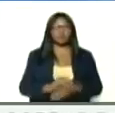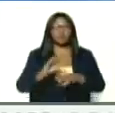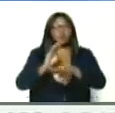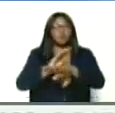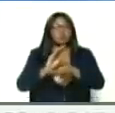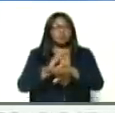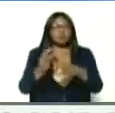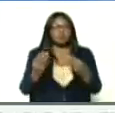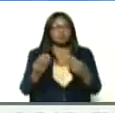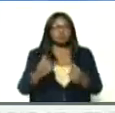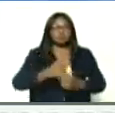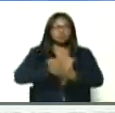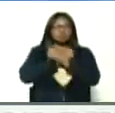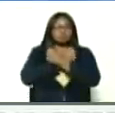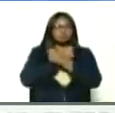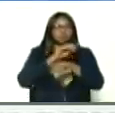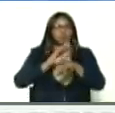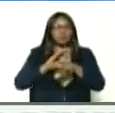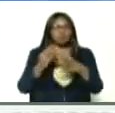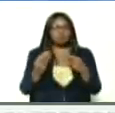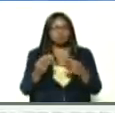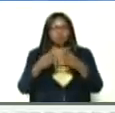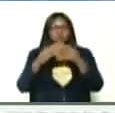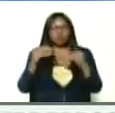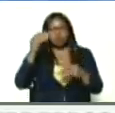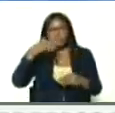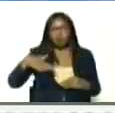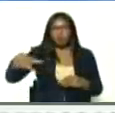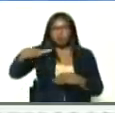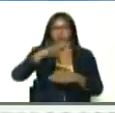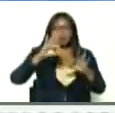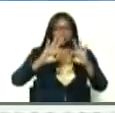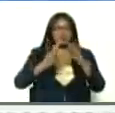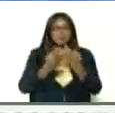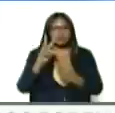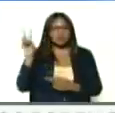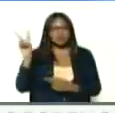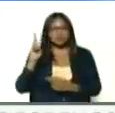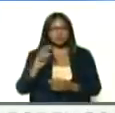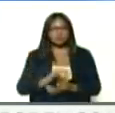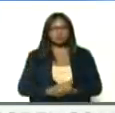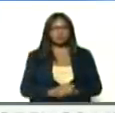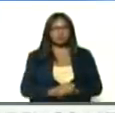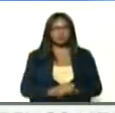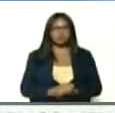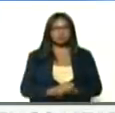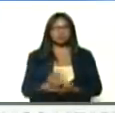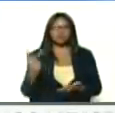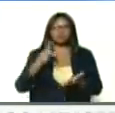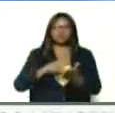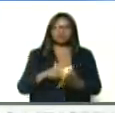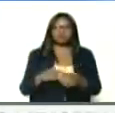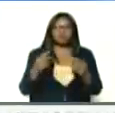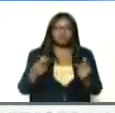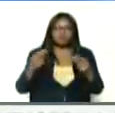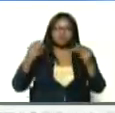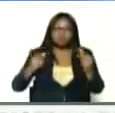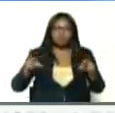proteger, abrazar y proteger a todo un pueblo, a toda la familia venezolana, estar al ritmo